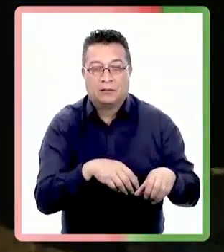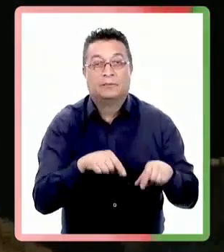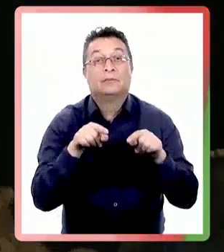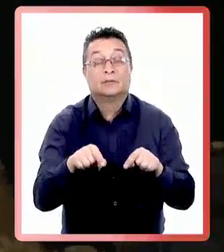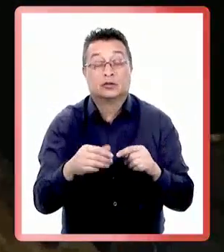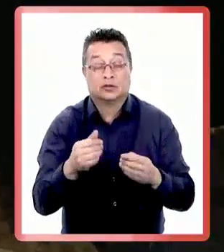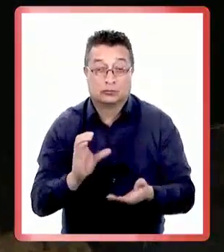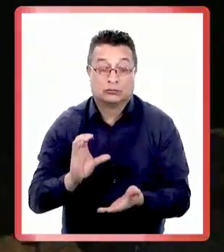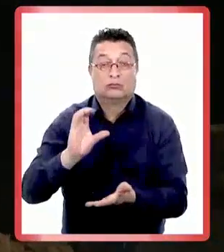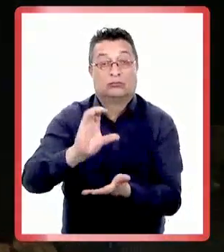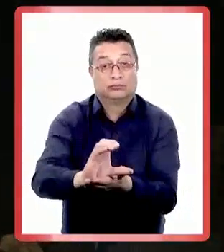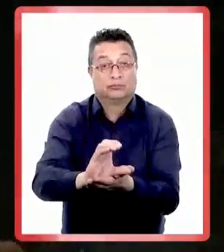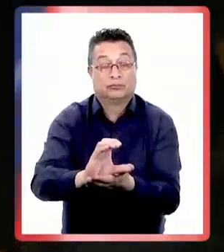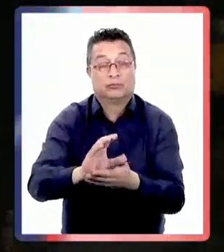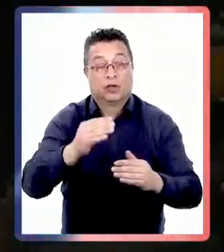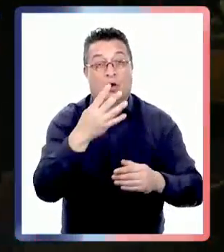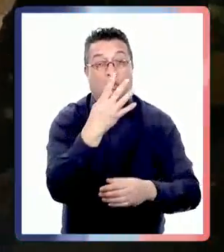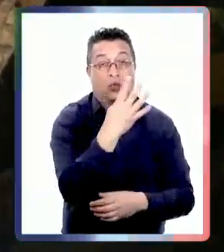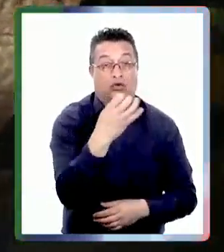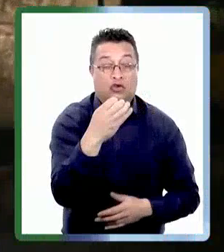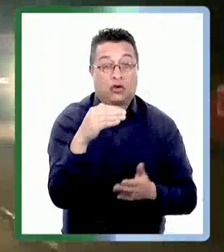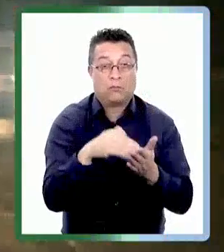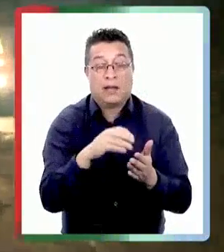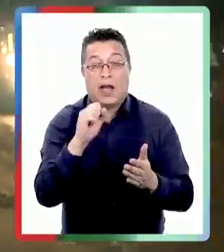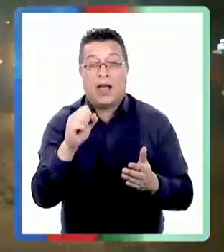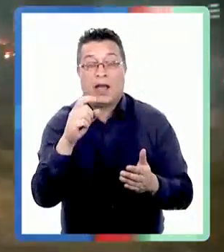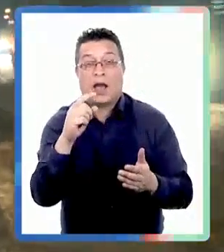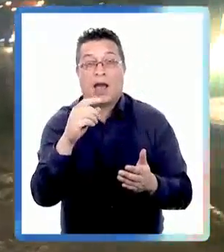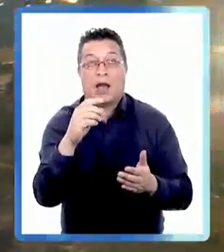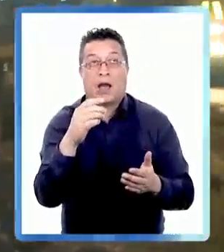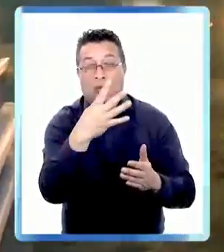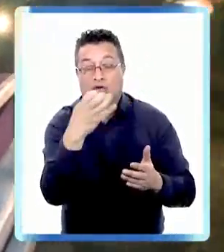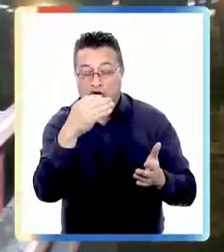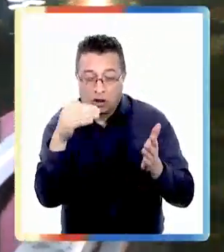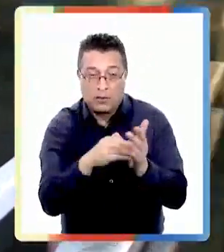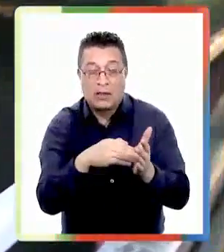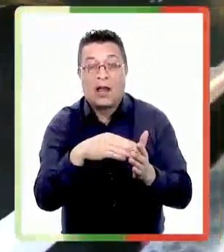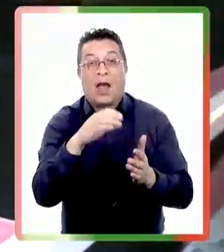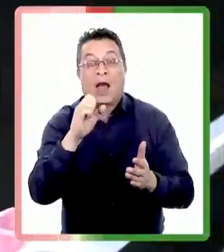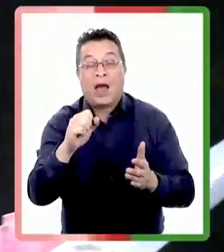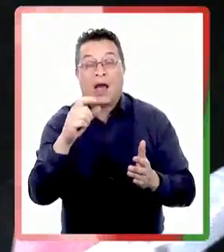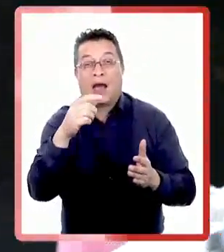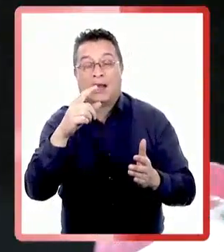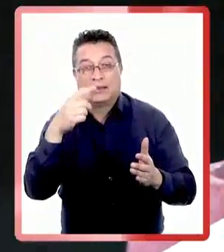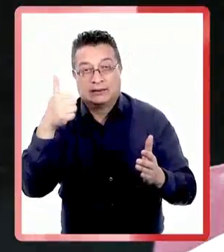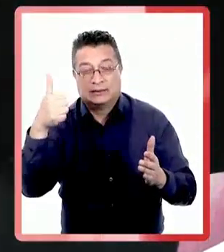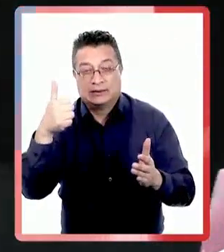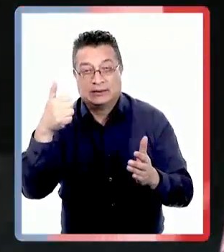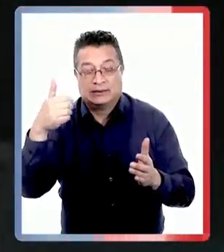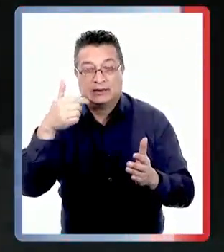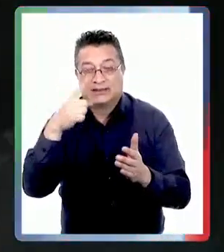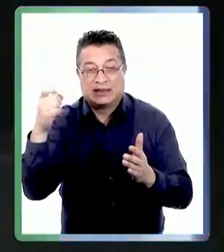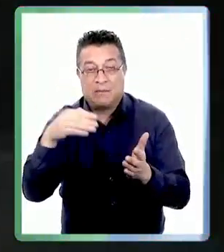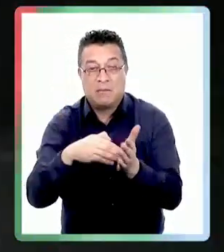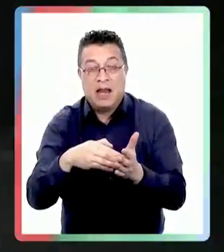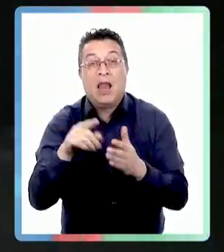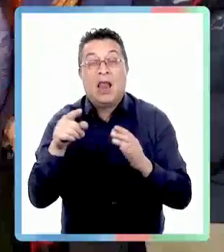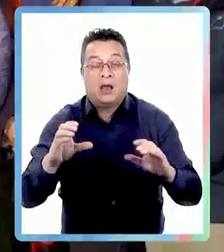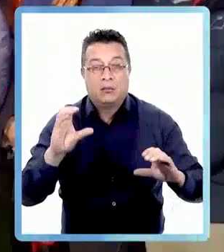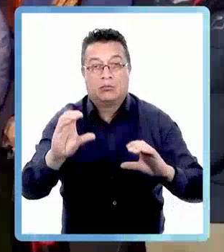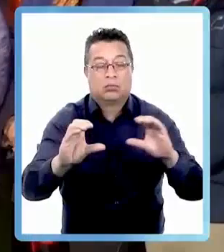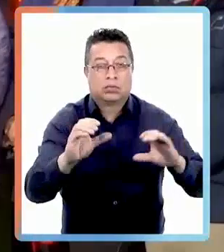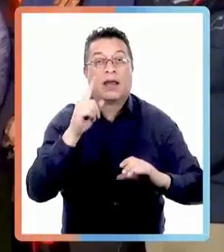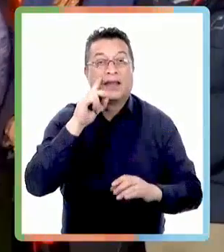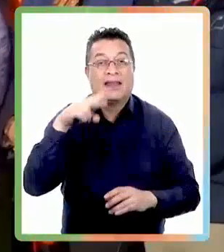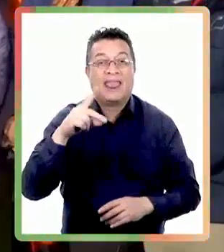de cuatro mil millones de pesos para la compra de alimento de animales. Se va a traducir en montos de entre cuatrocientos mil y cien mil pesos